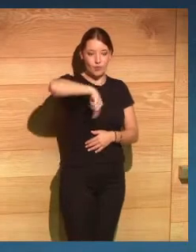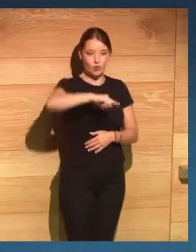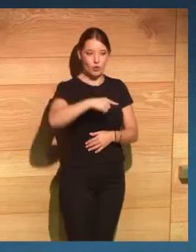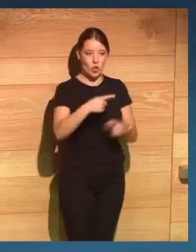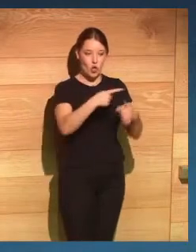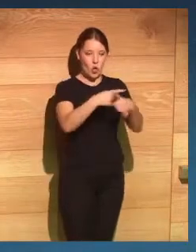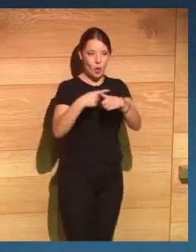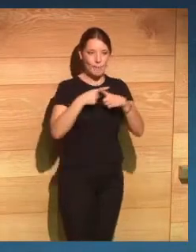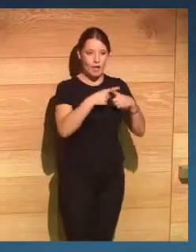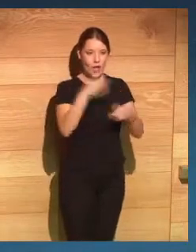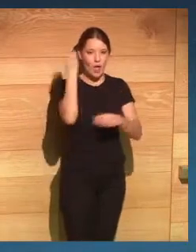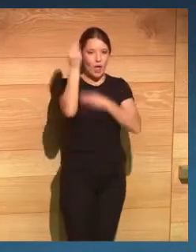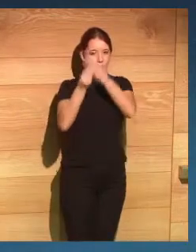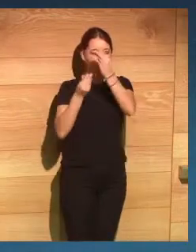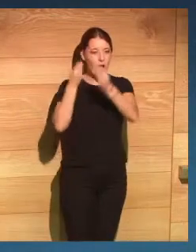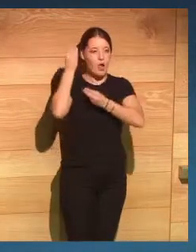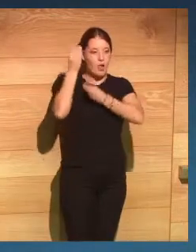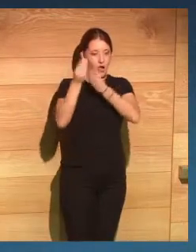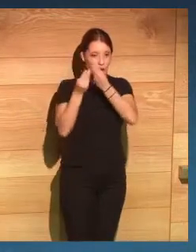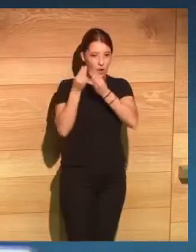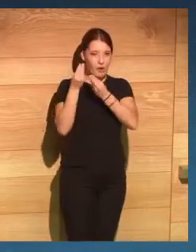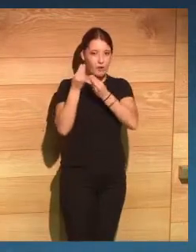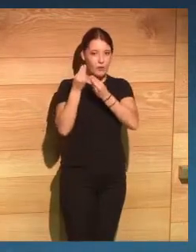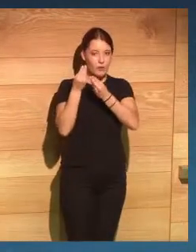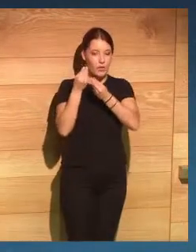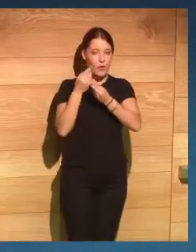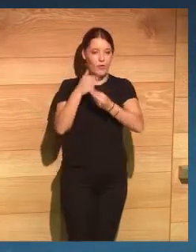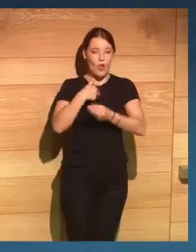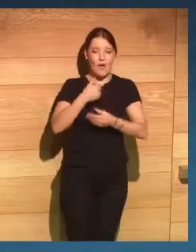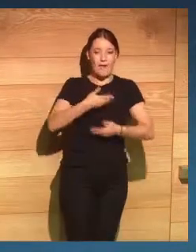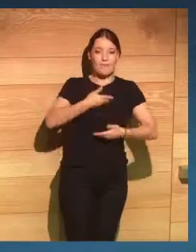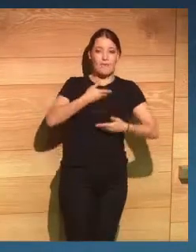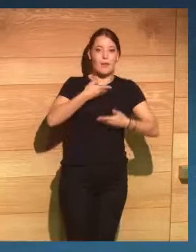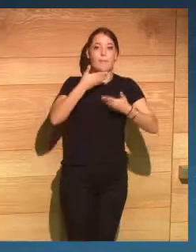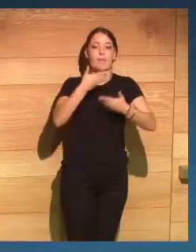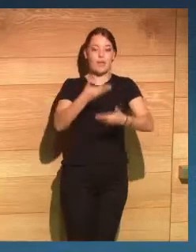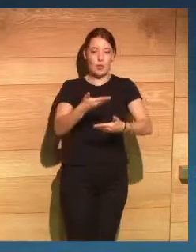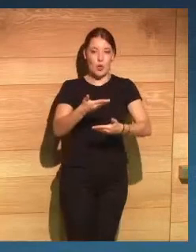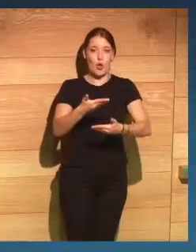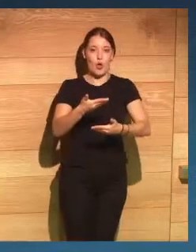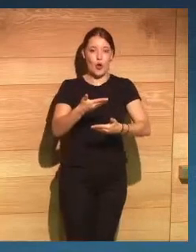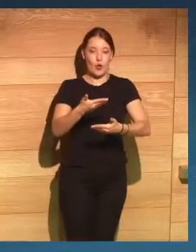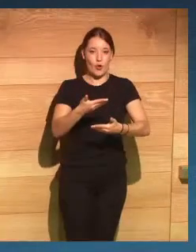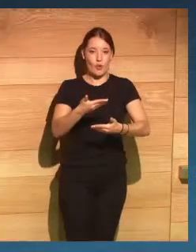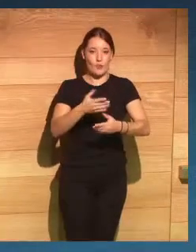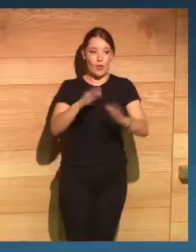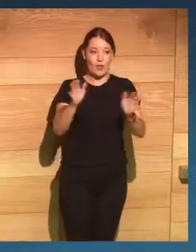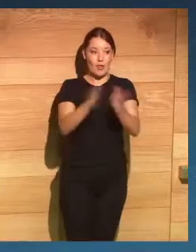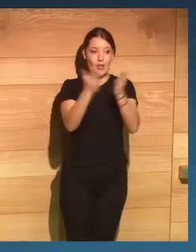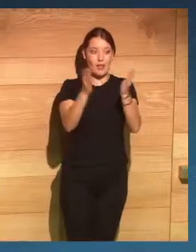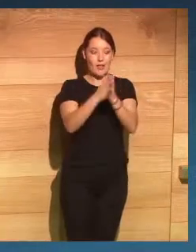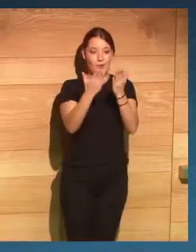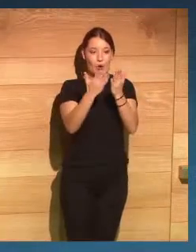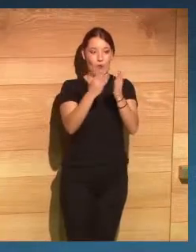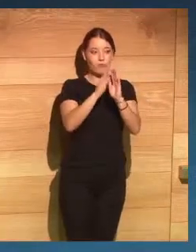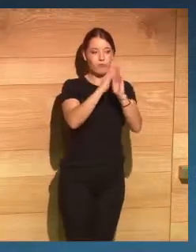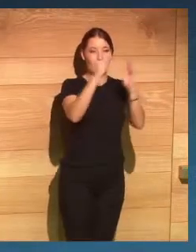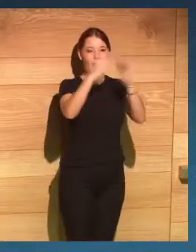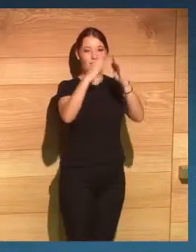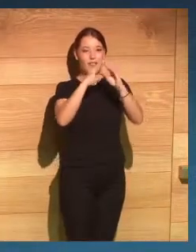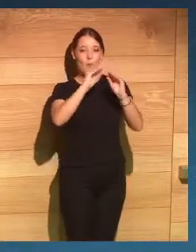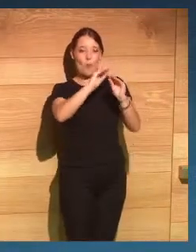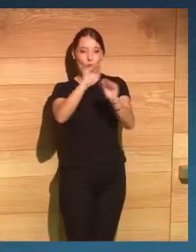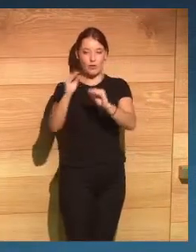estas reflexiones os invito a que este libro esté en vuestras estanterías y